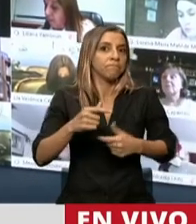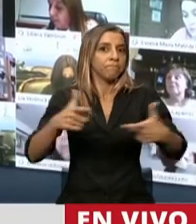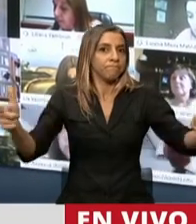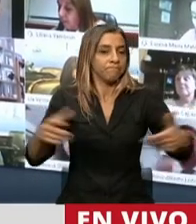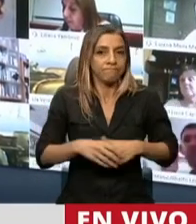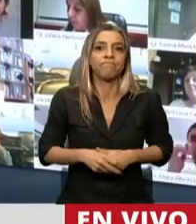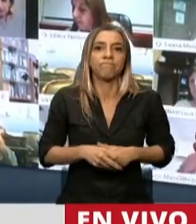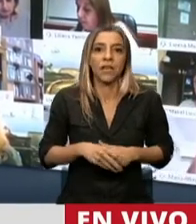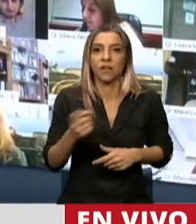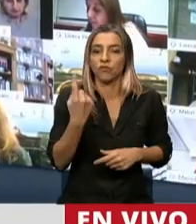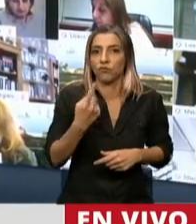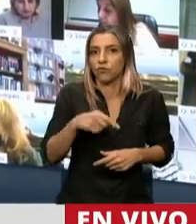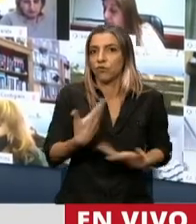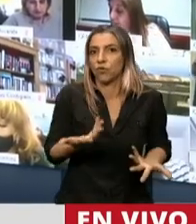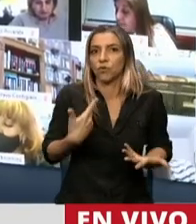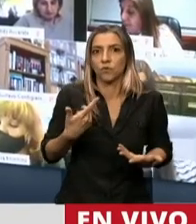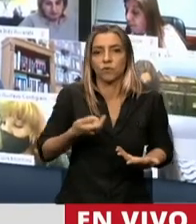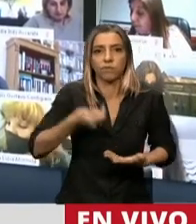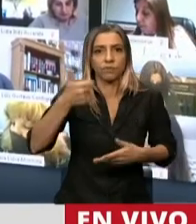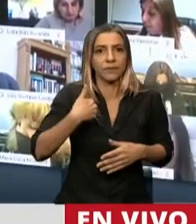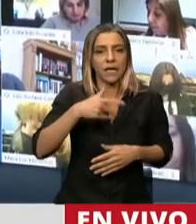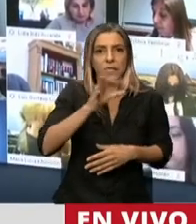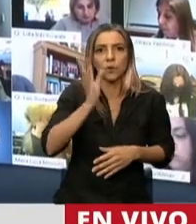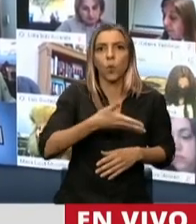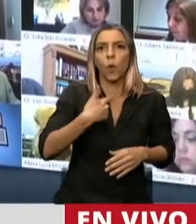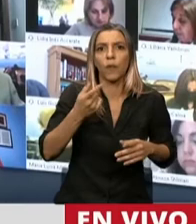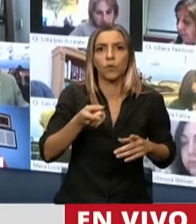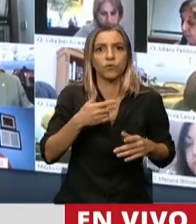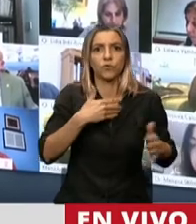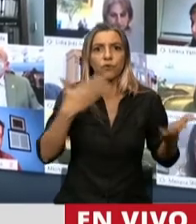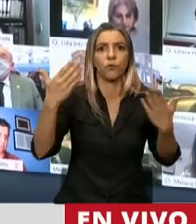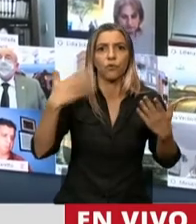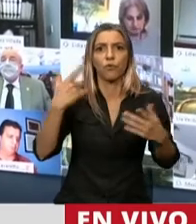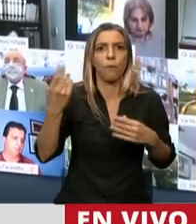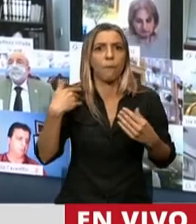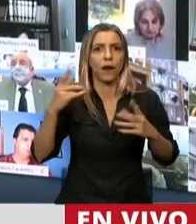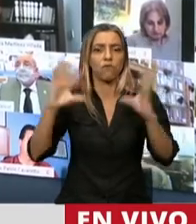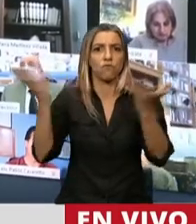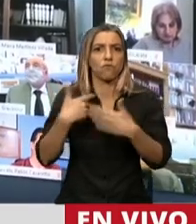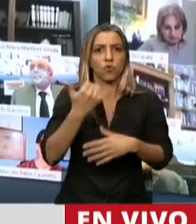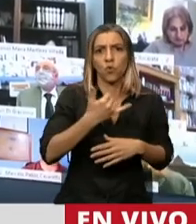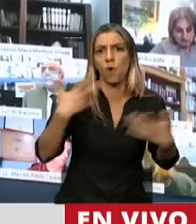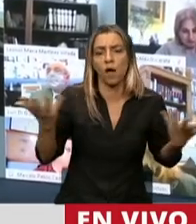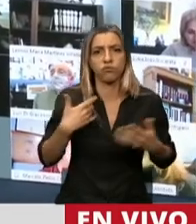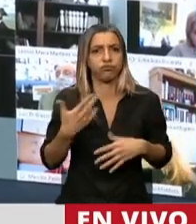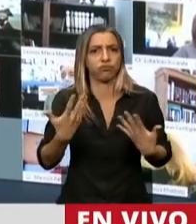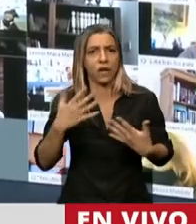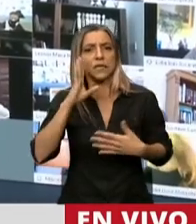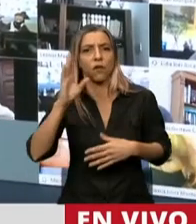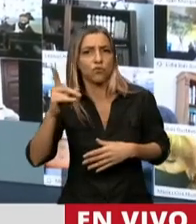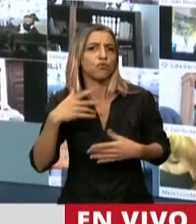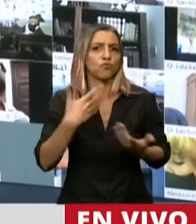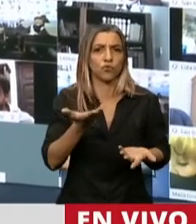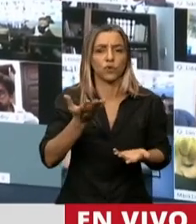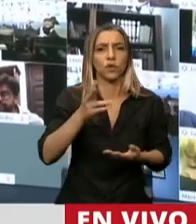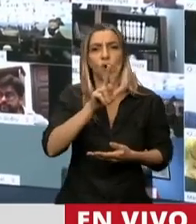de los casos mundiales, de los cuales un porcentaje muy alto pertenece a Estados Unidos con el 43%, un 28% a